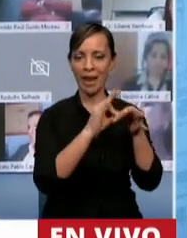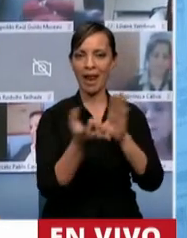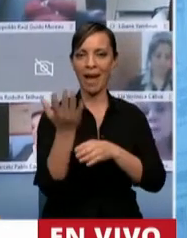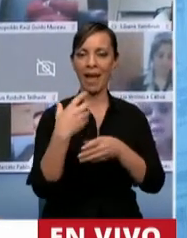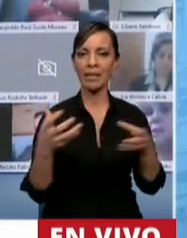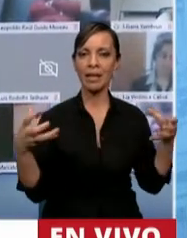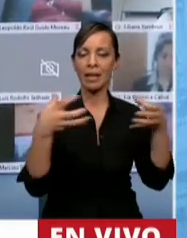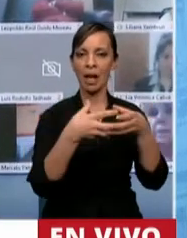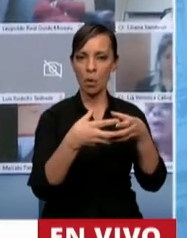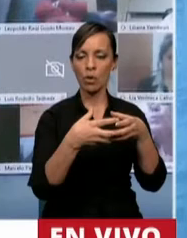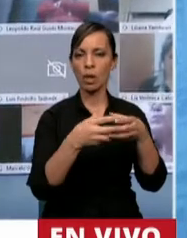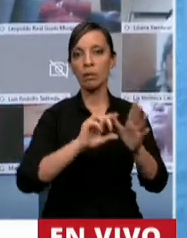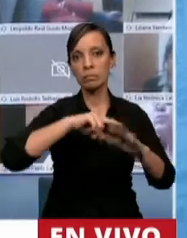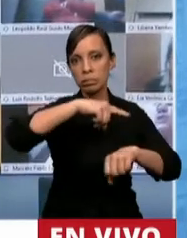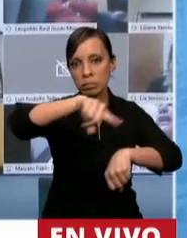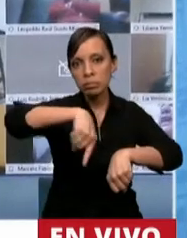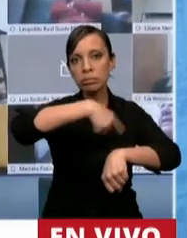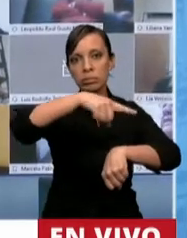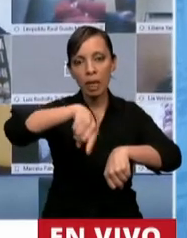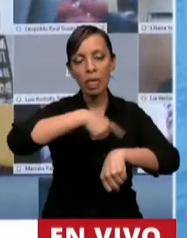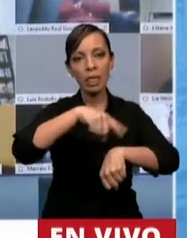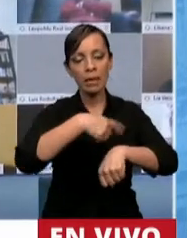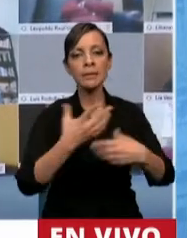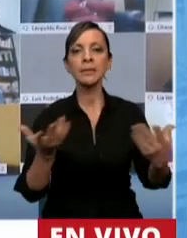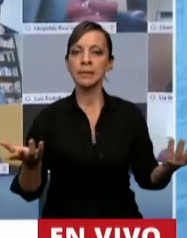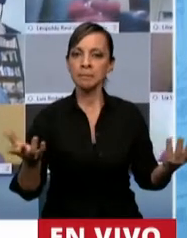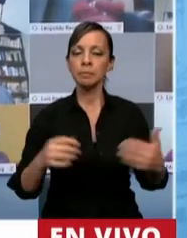que tantas horas nos ha insumido,